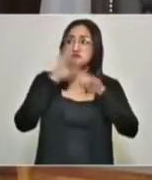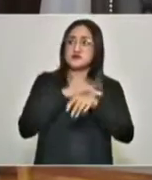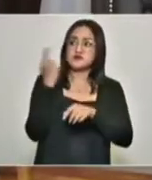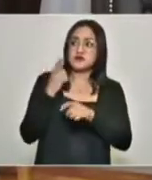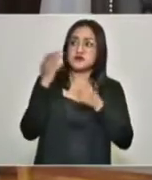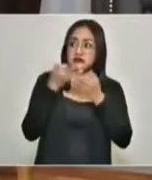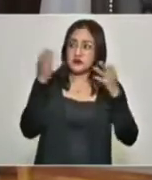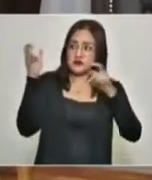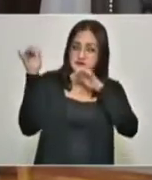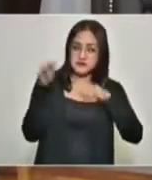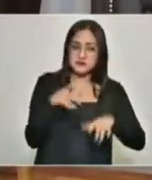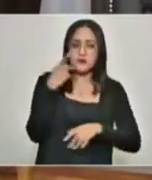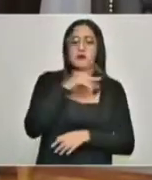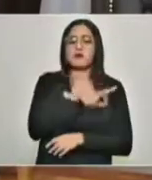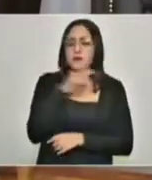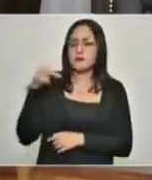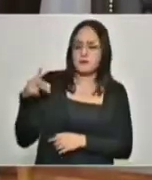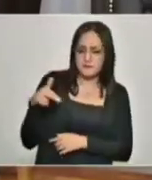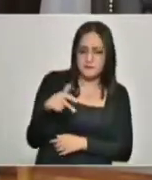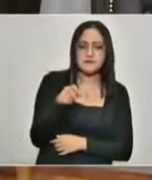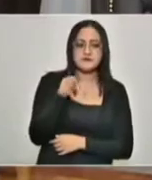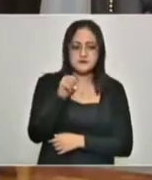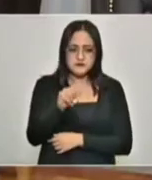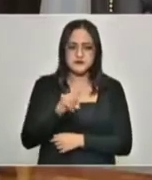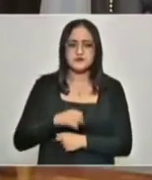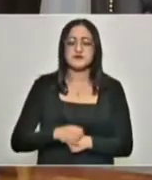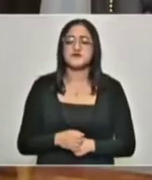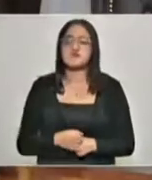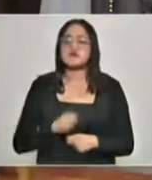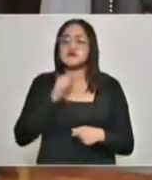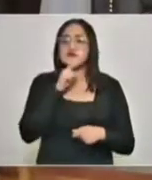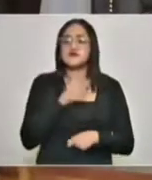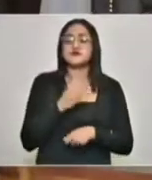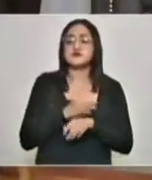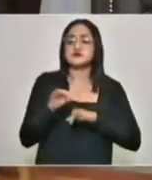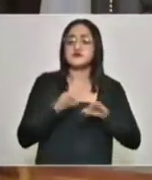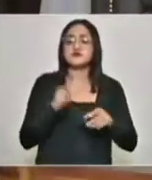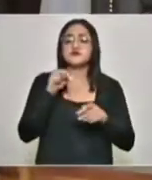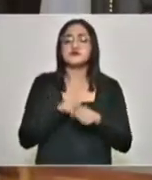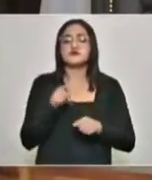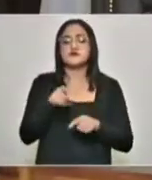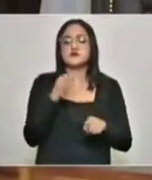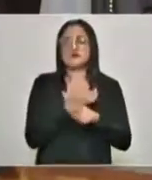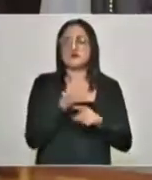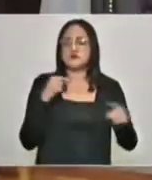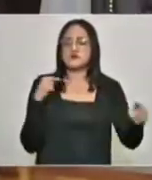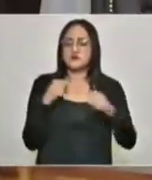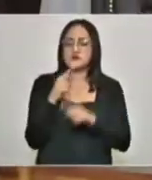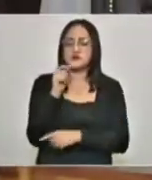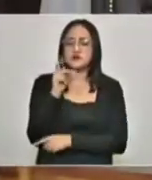a pie. Y bueno, está también, se sigue trabajando en el tramo Tepango-Amixtlán.